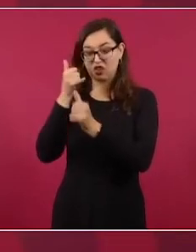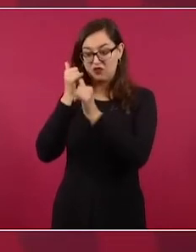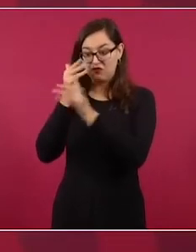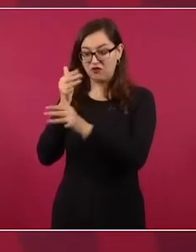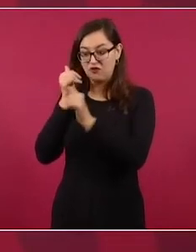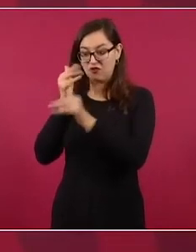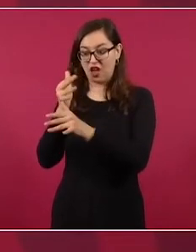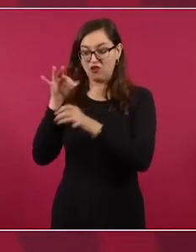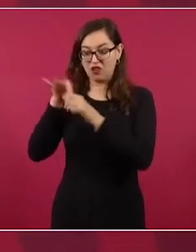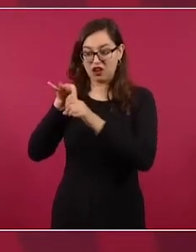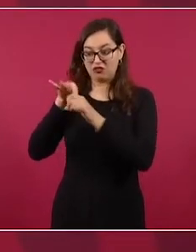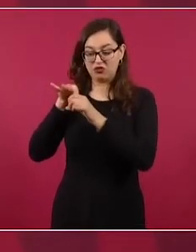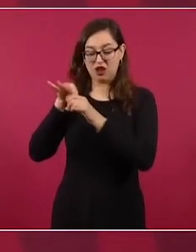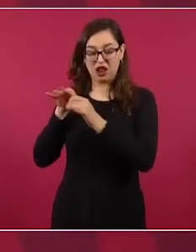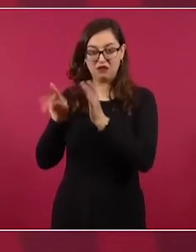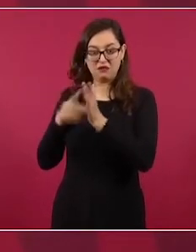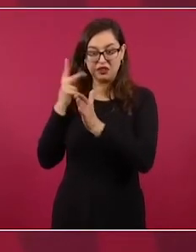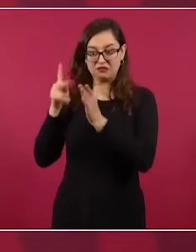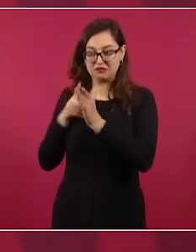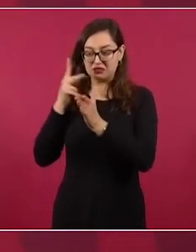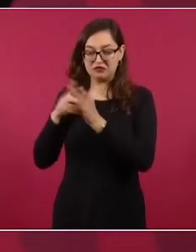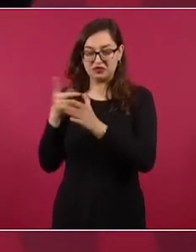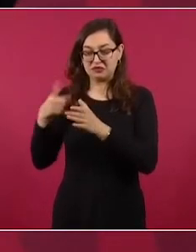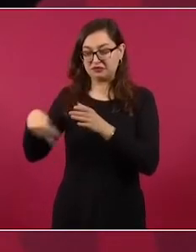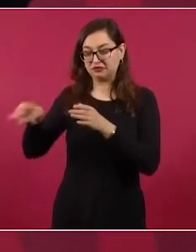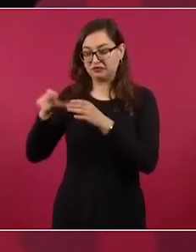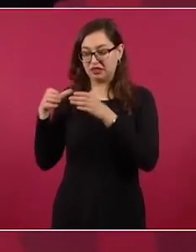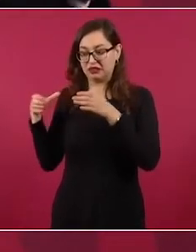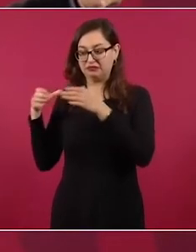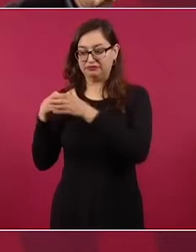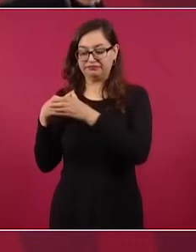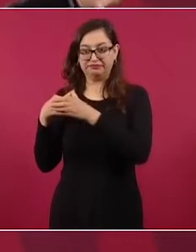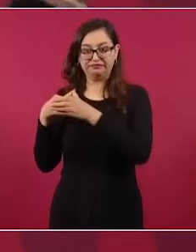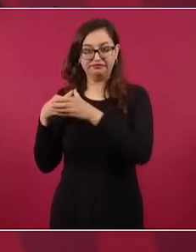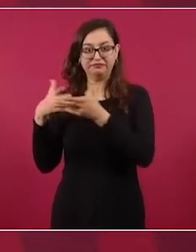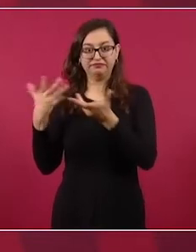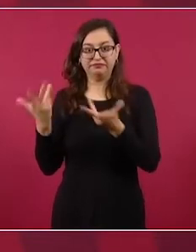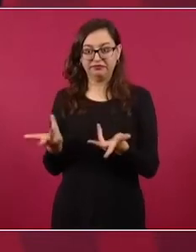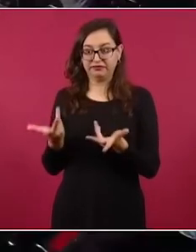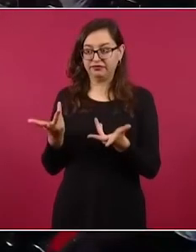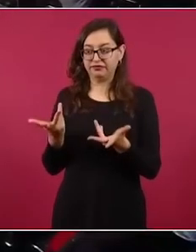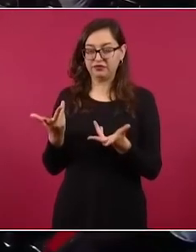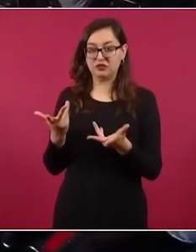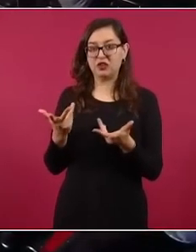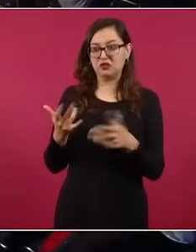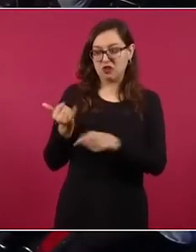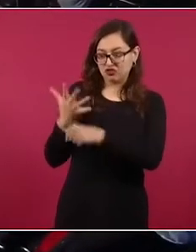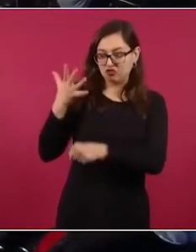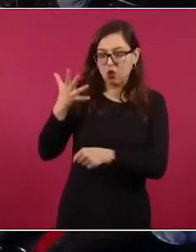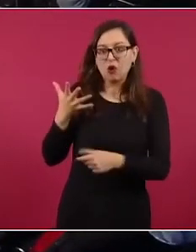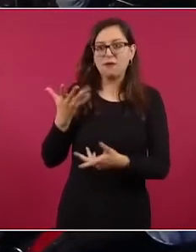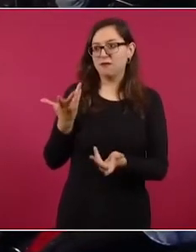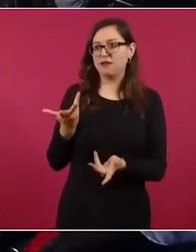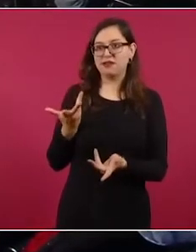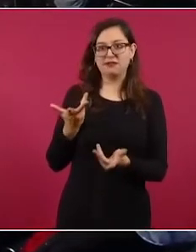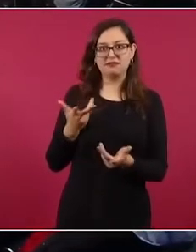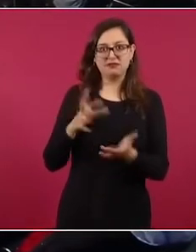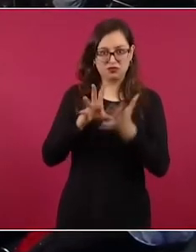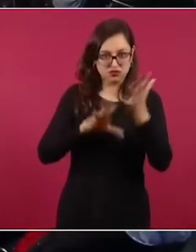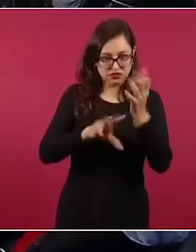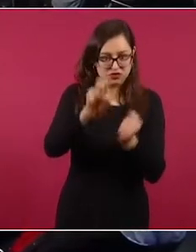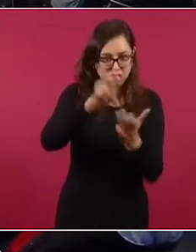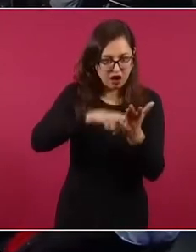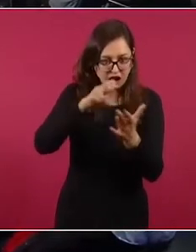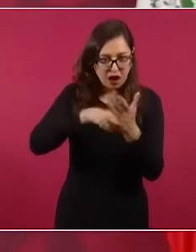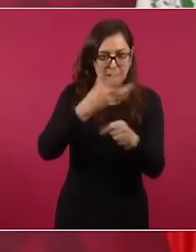mapaches los que impiden una reforma constitucional para hacer